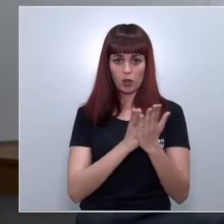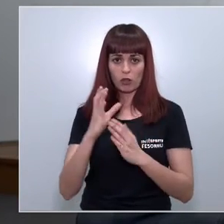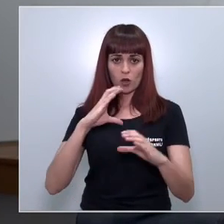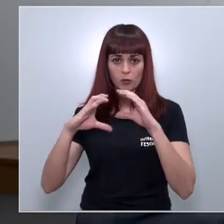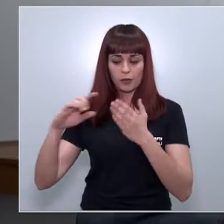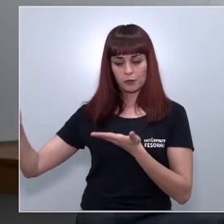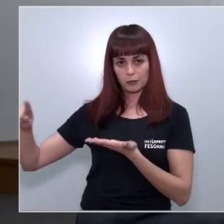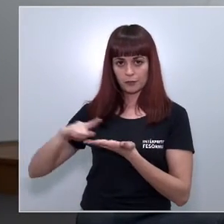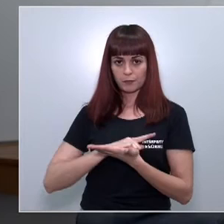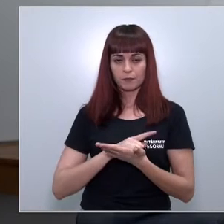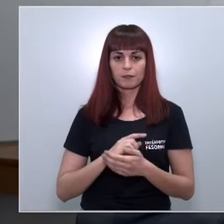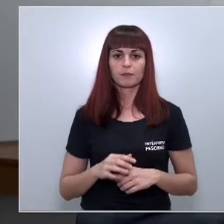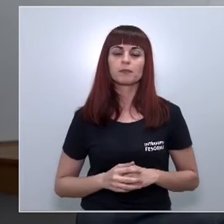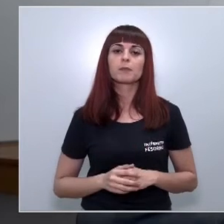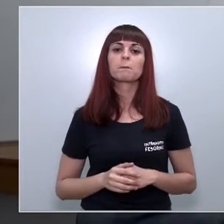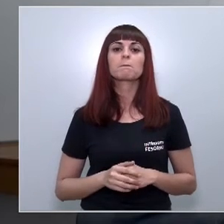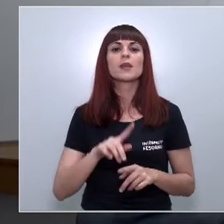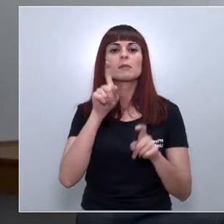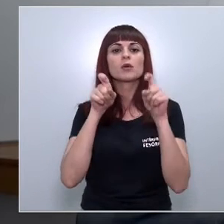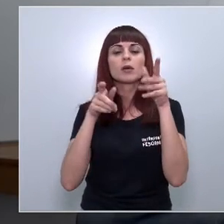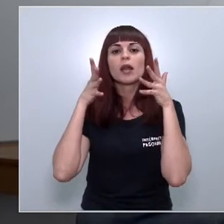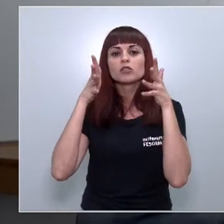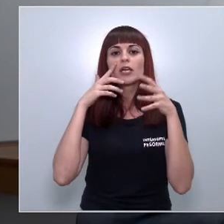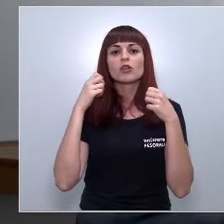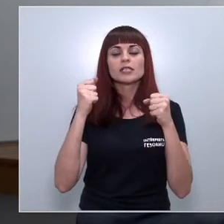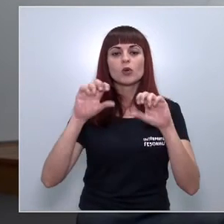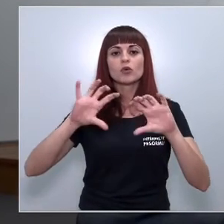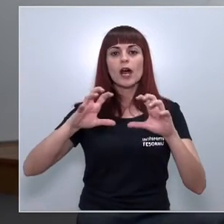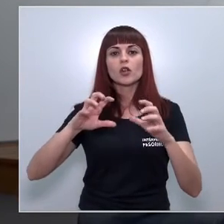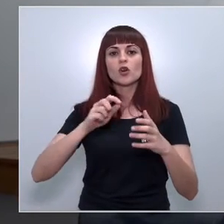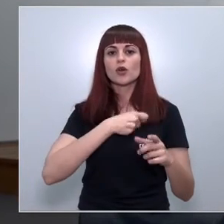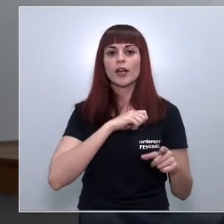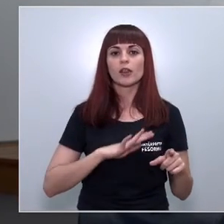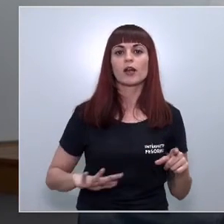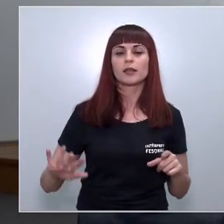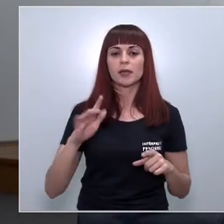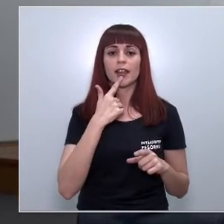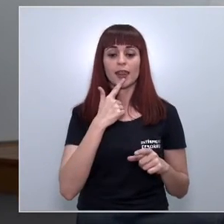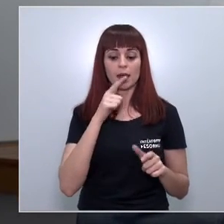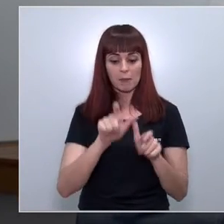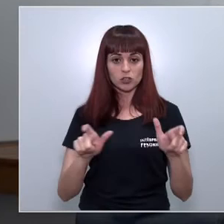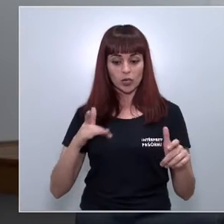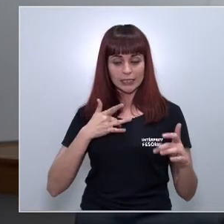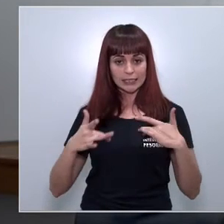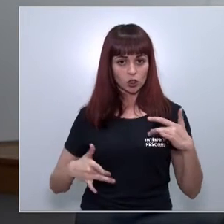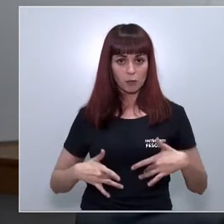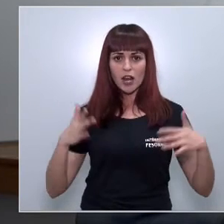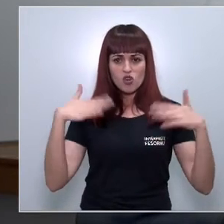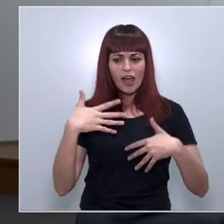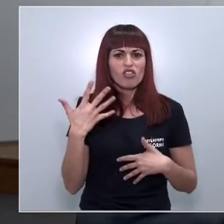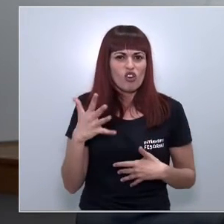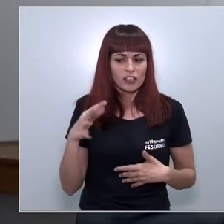comunicación La primera pregunta es para el consejero de Salud de Radio Nacional de España ¿Los casos asintomáticos detectados dónde se dan? ¿Son